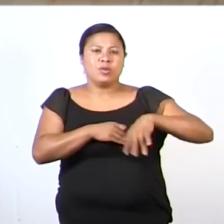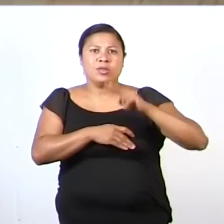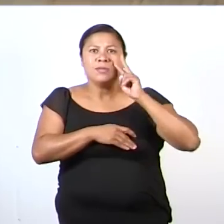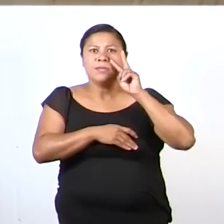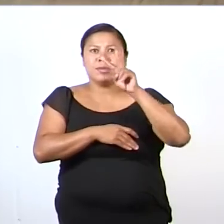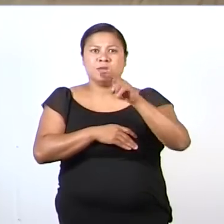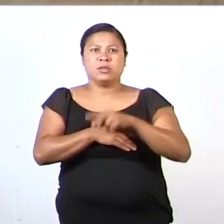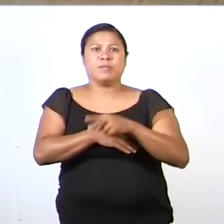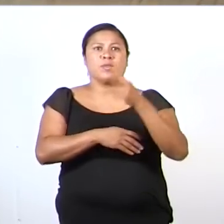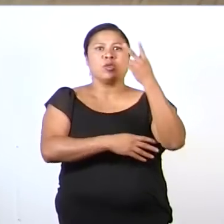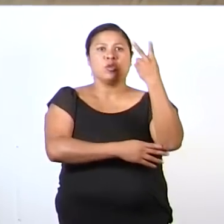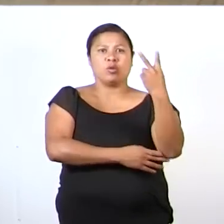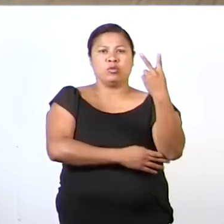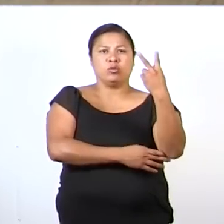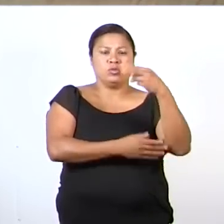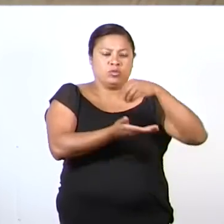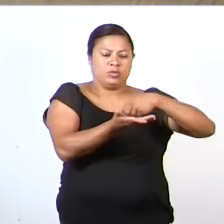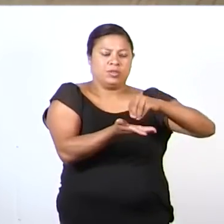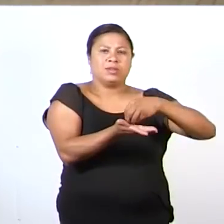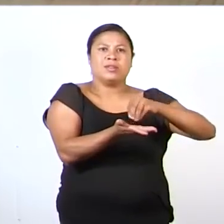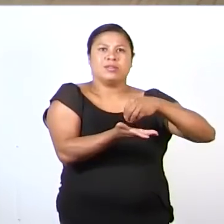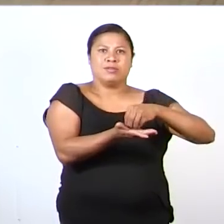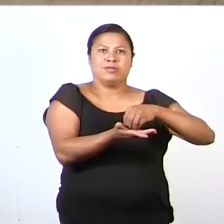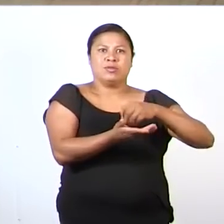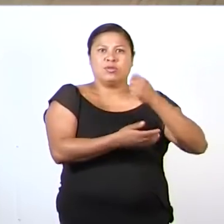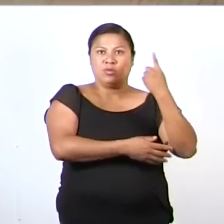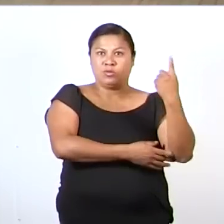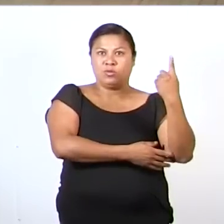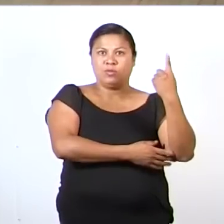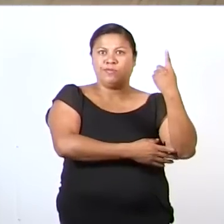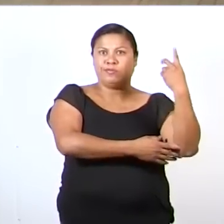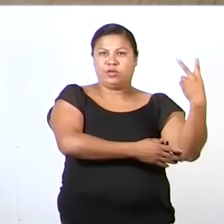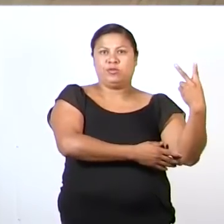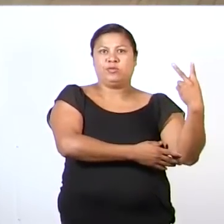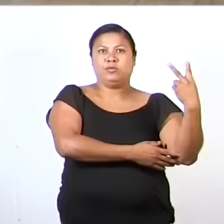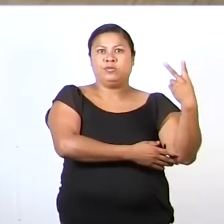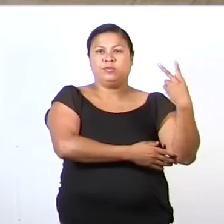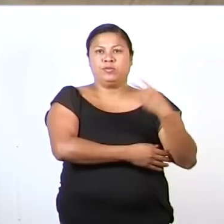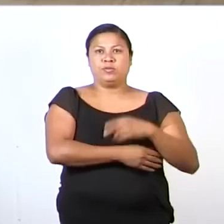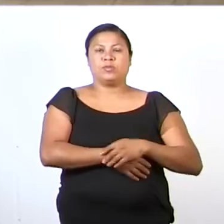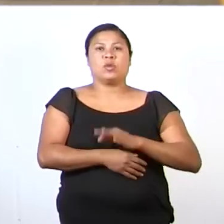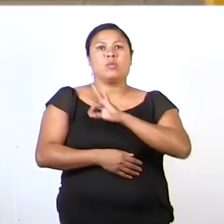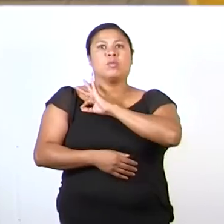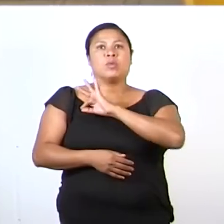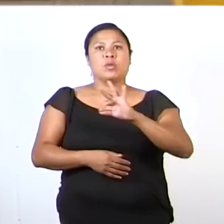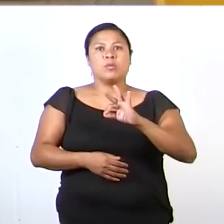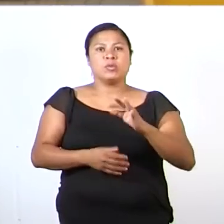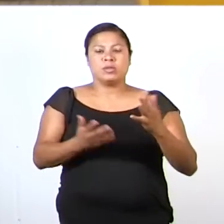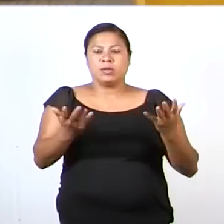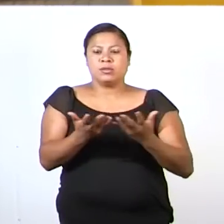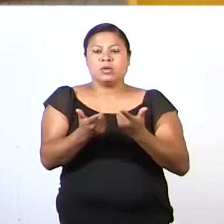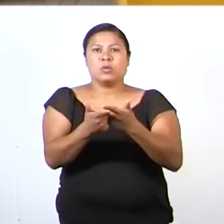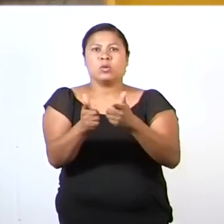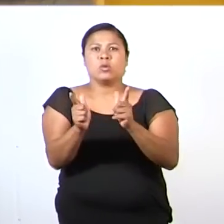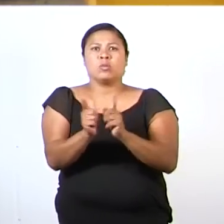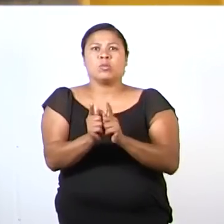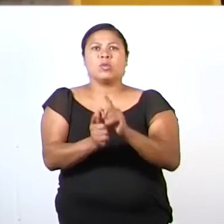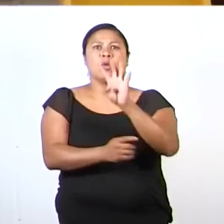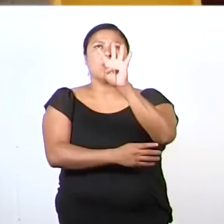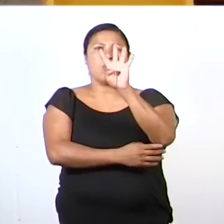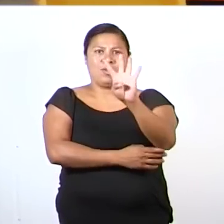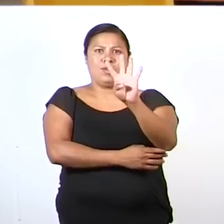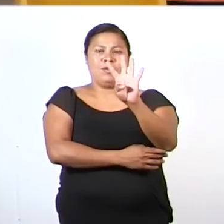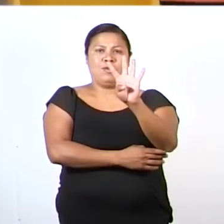Dos cerditos. Uno, dos. Podríamos formar la colección de cuatro